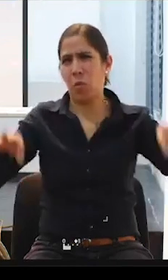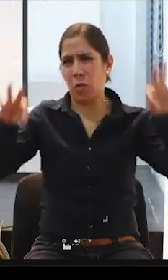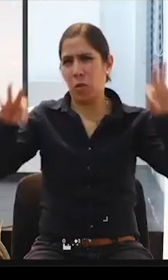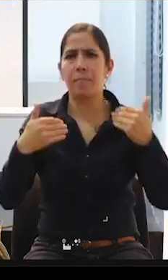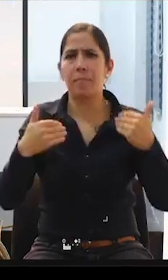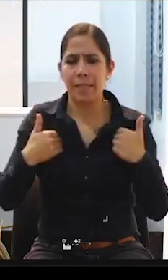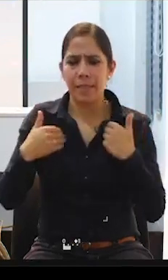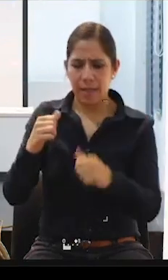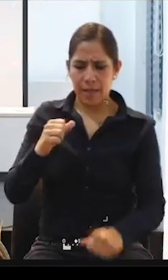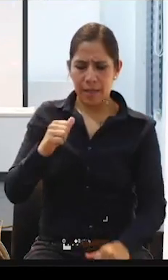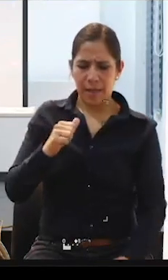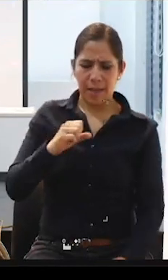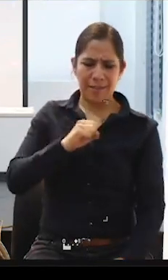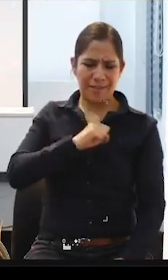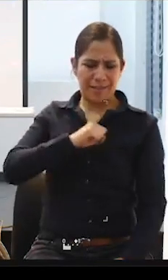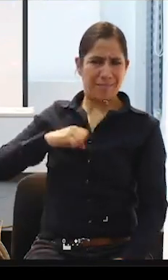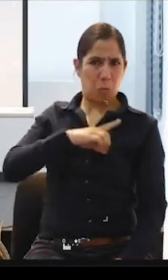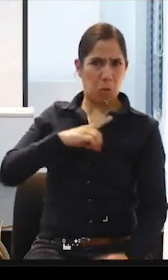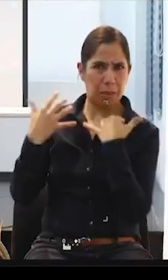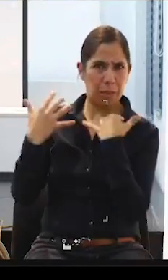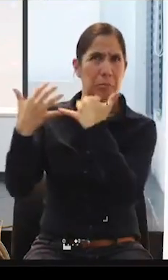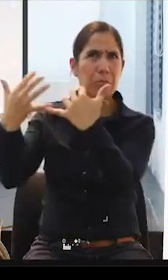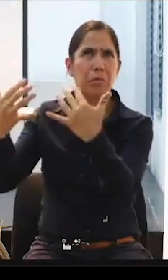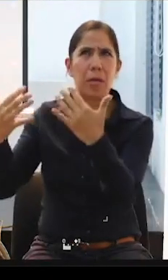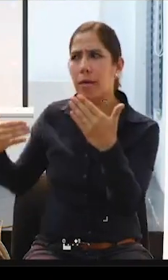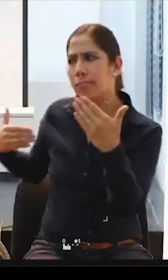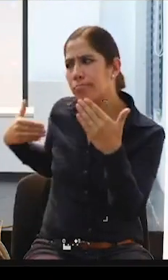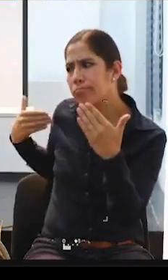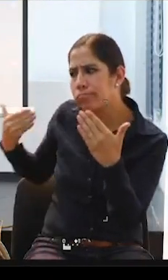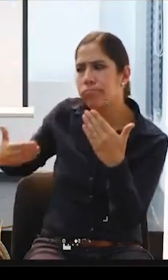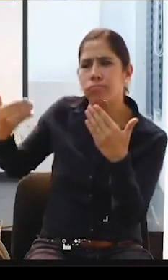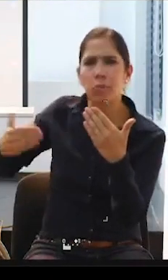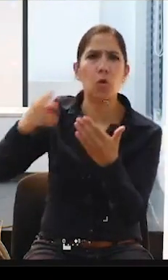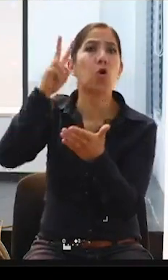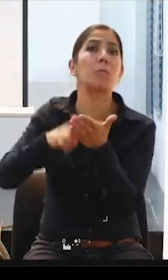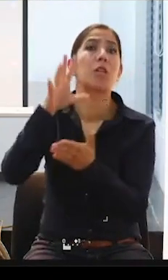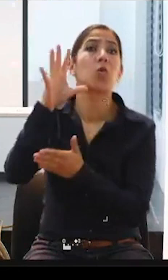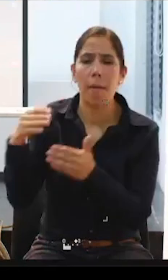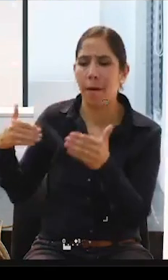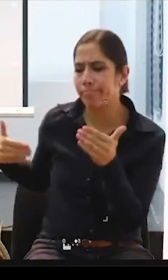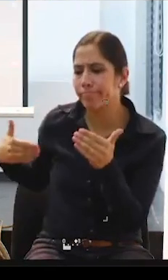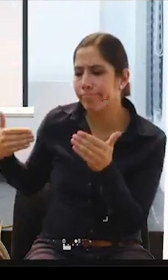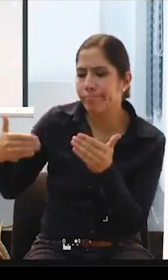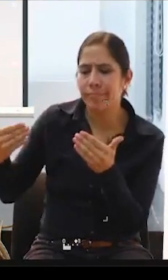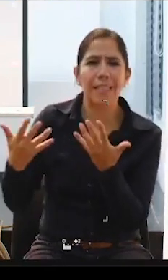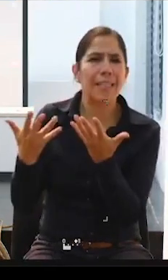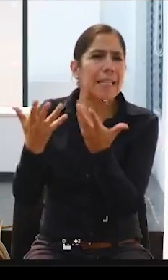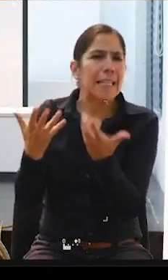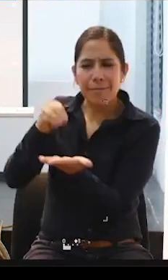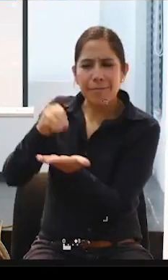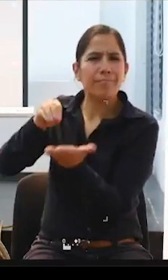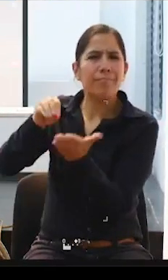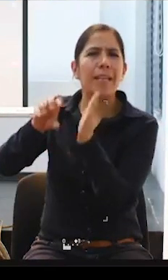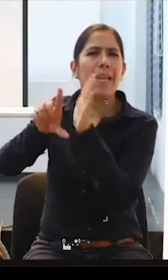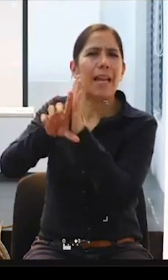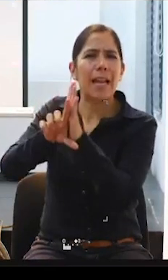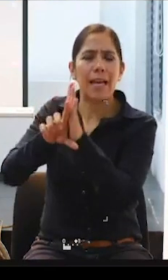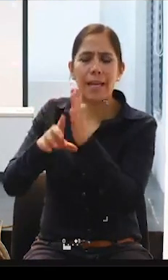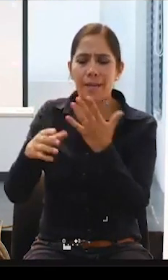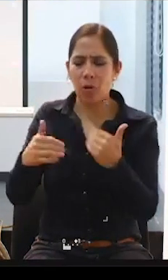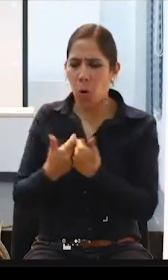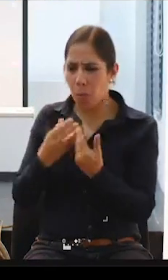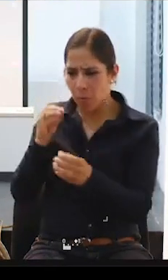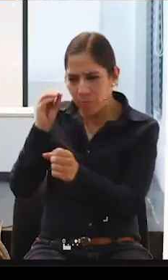legislativa desde el 2009, ¿verdad?, que era para crear la figura del asistente personal, y lo